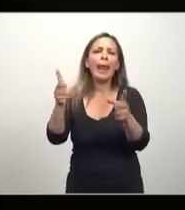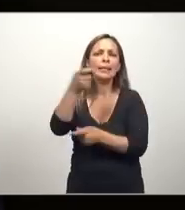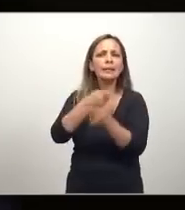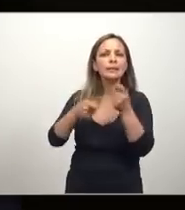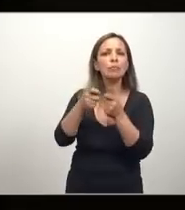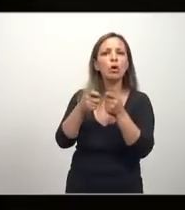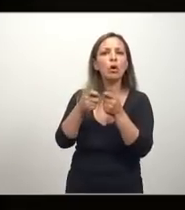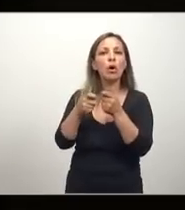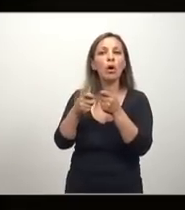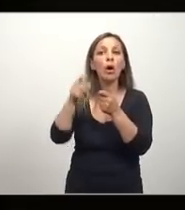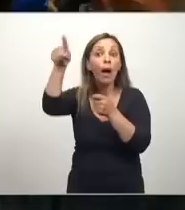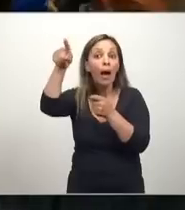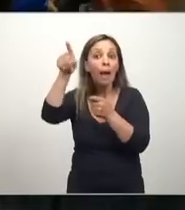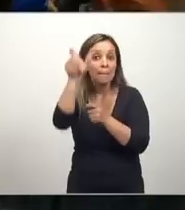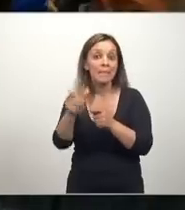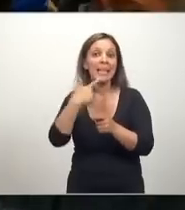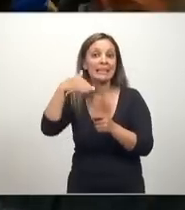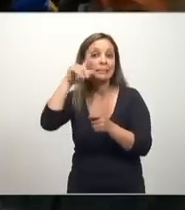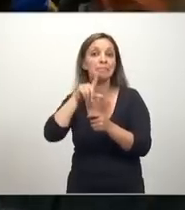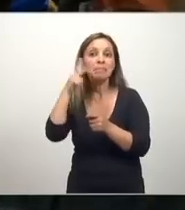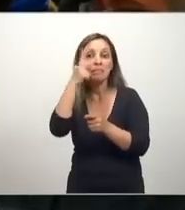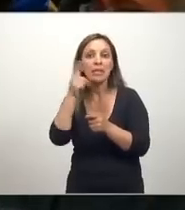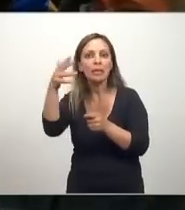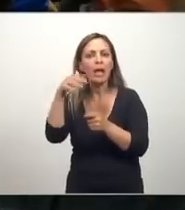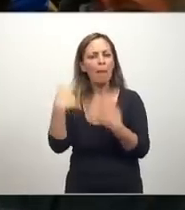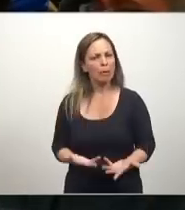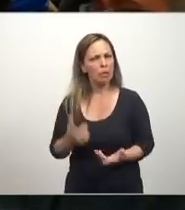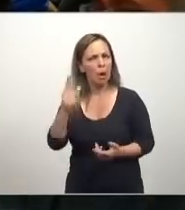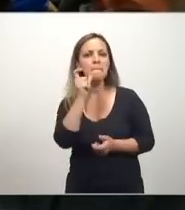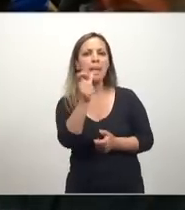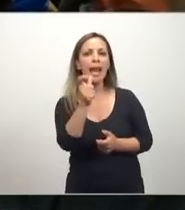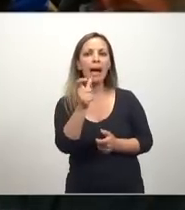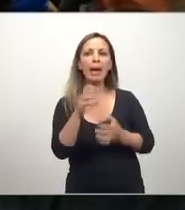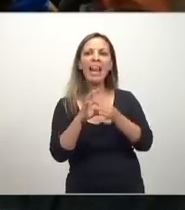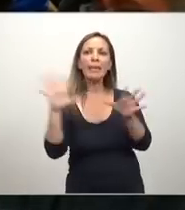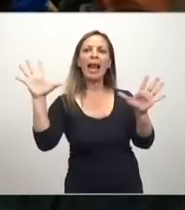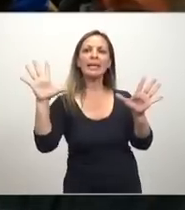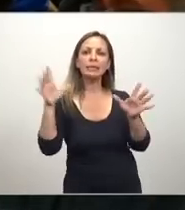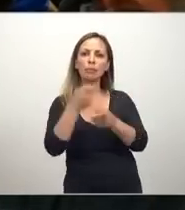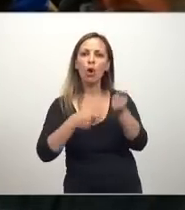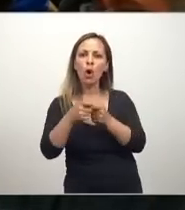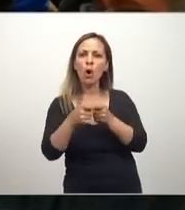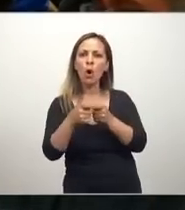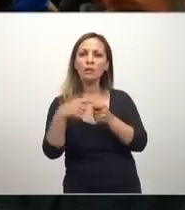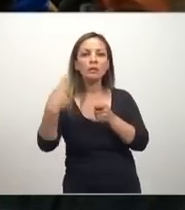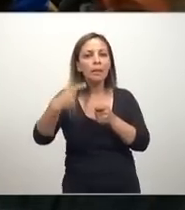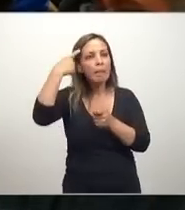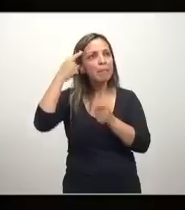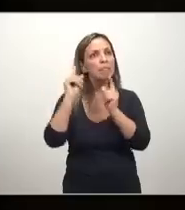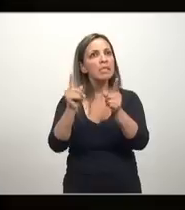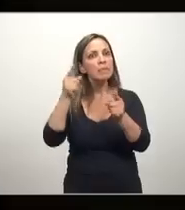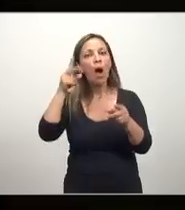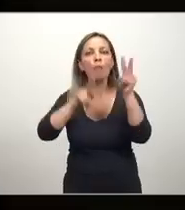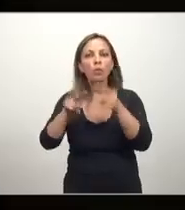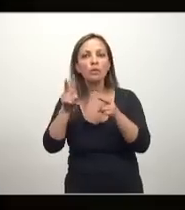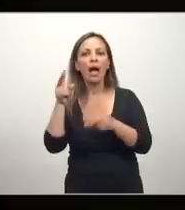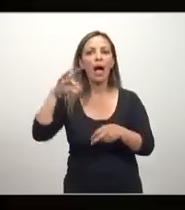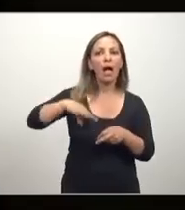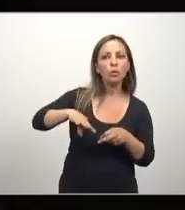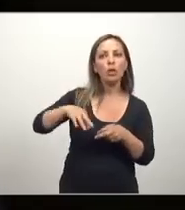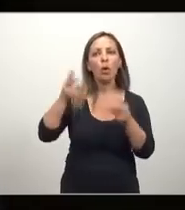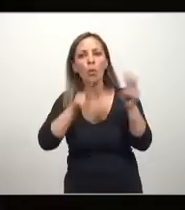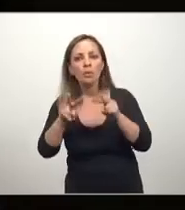para todo. No solo para, prácticamente, solo existen organizaciones que buscan fin de lucro, y les desarrollan